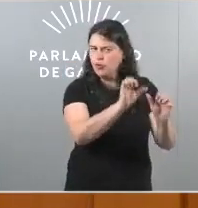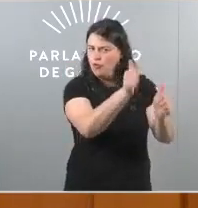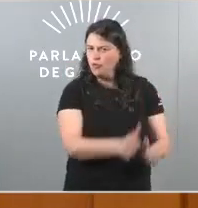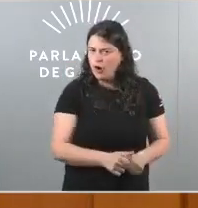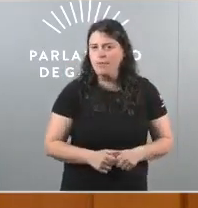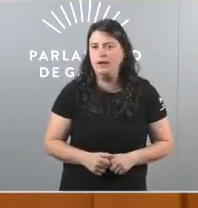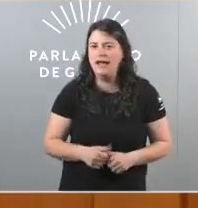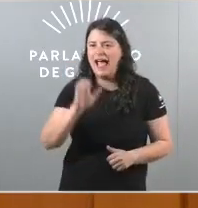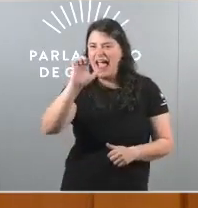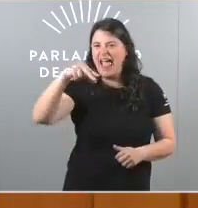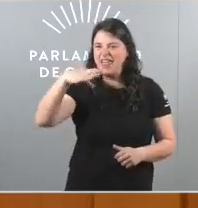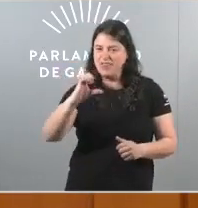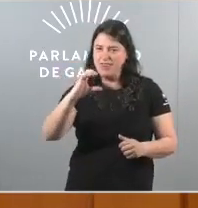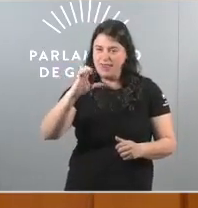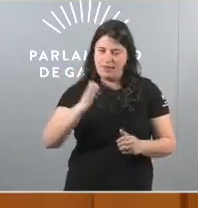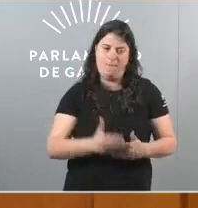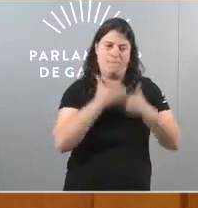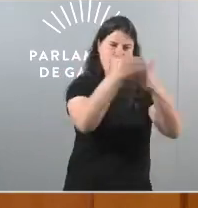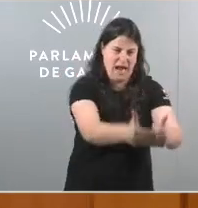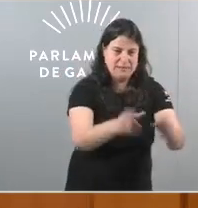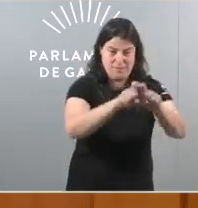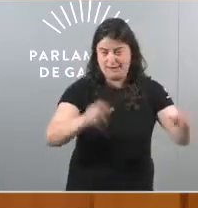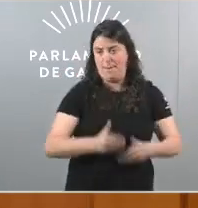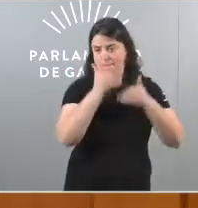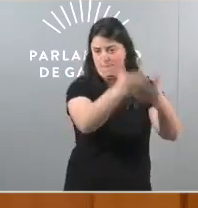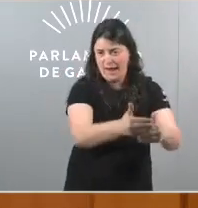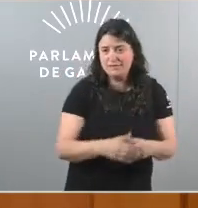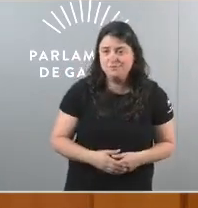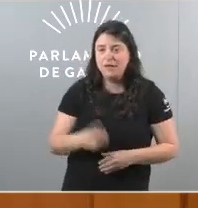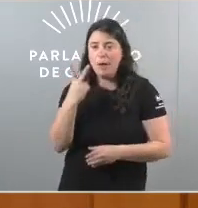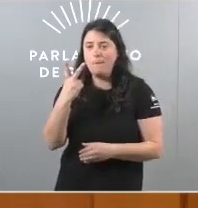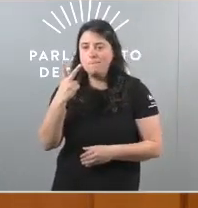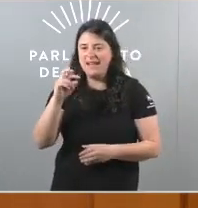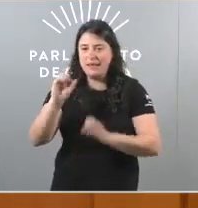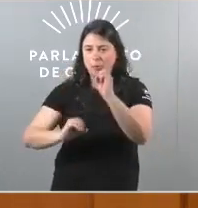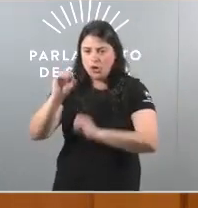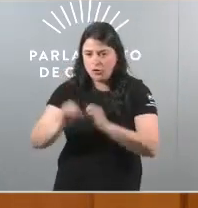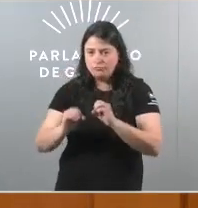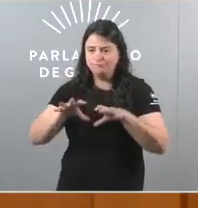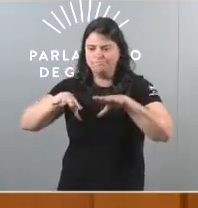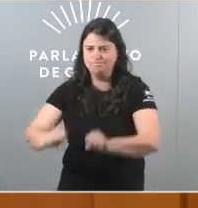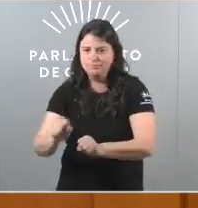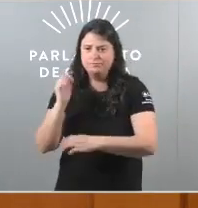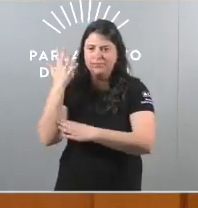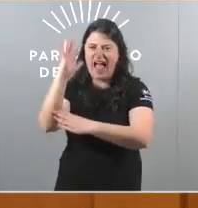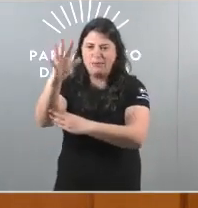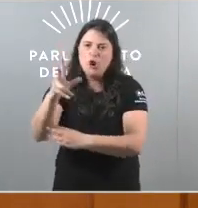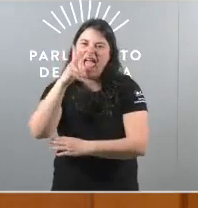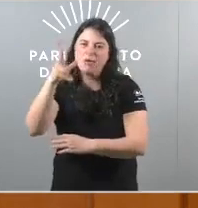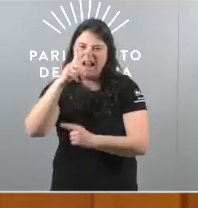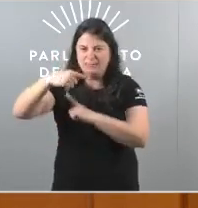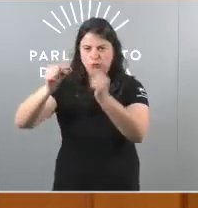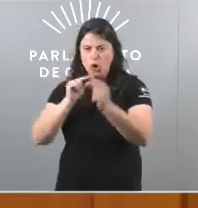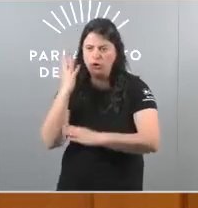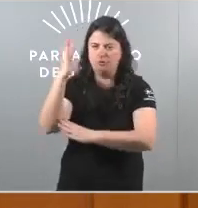prórroga ilegal de ENCE un 20% do noso territorio ocupado por Eucalipto a porcentaxe máis